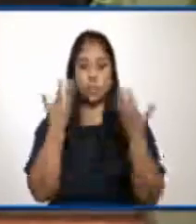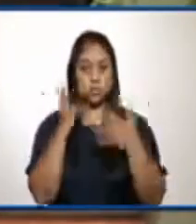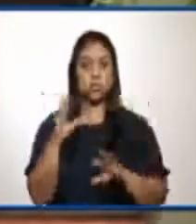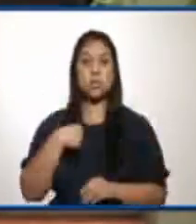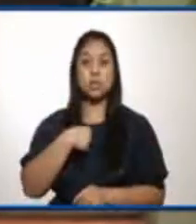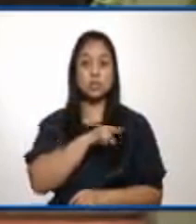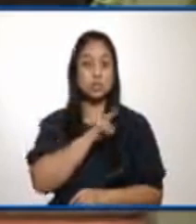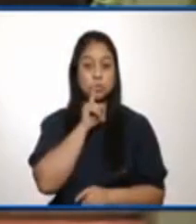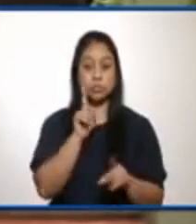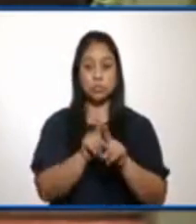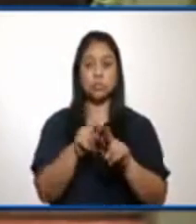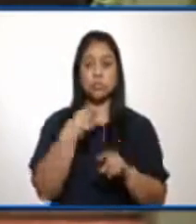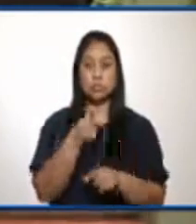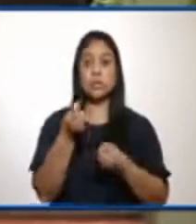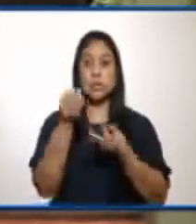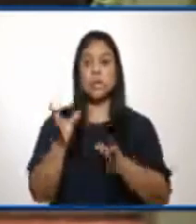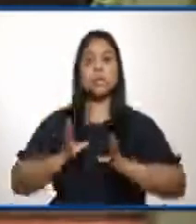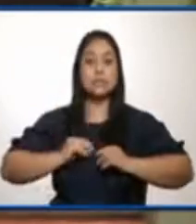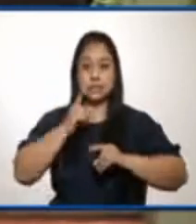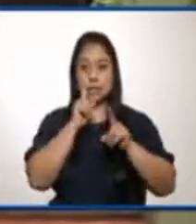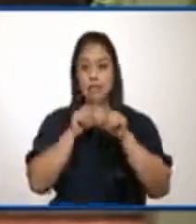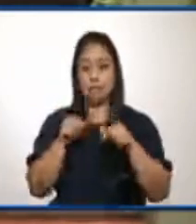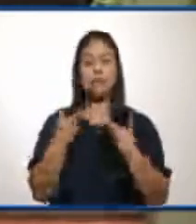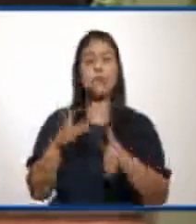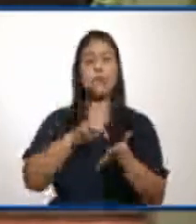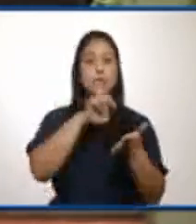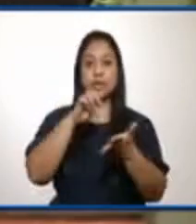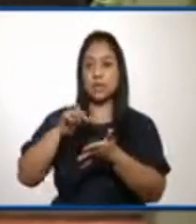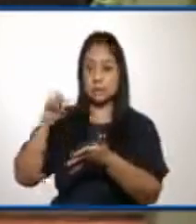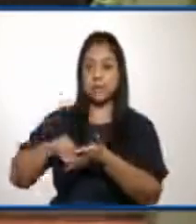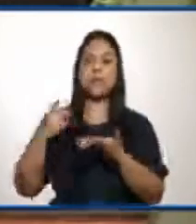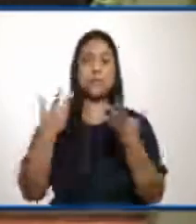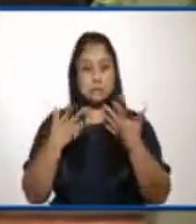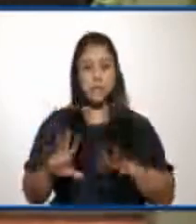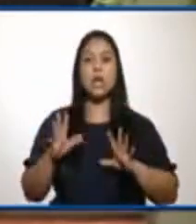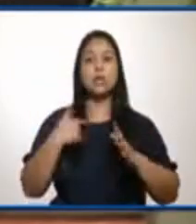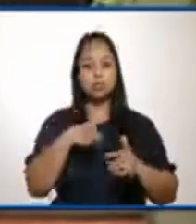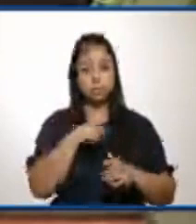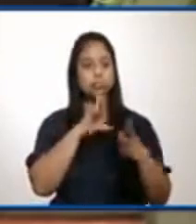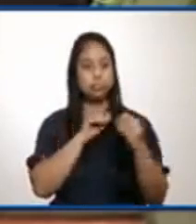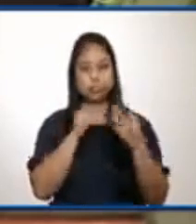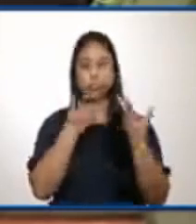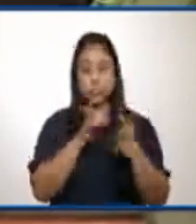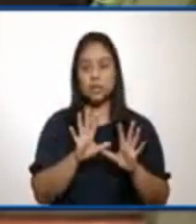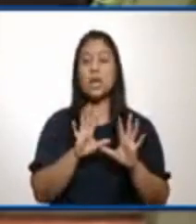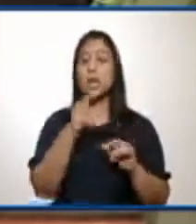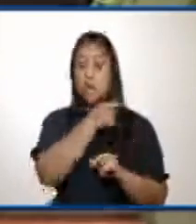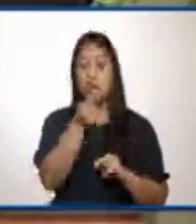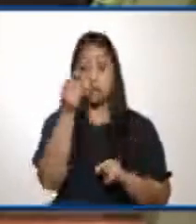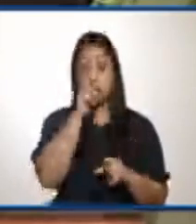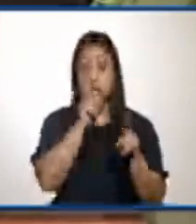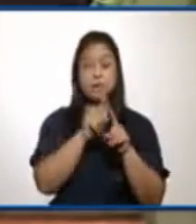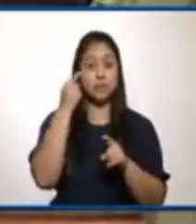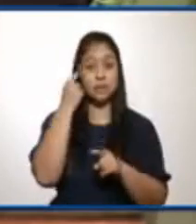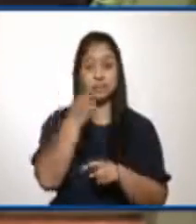aceptado. Con las farmacéuticas en los países estamos en diferente tipo de negociación. Como ustedes saben, no